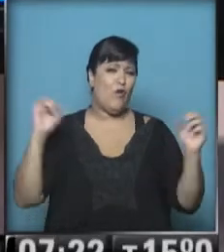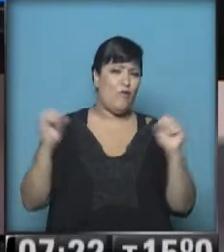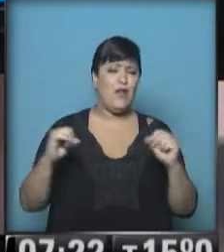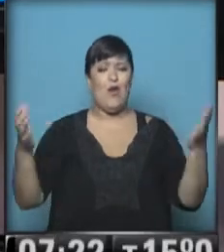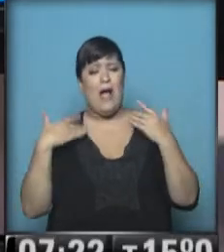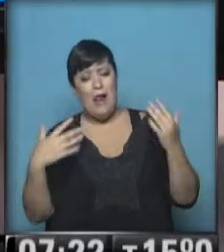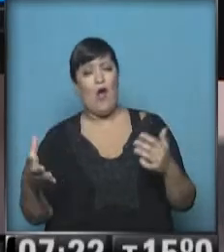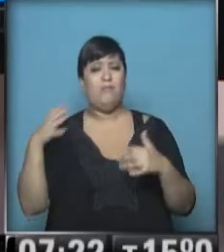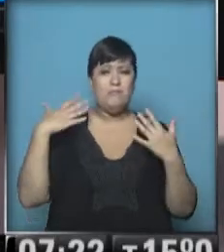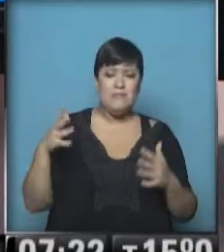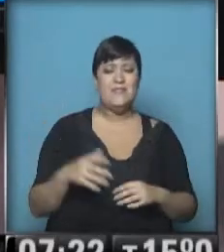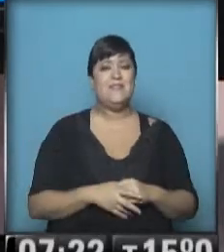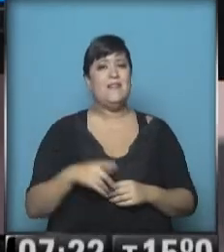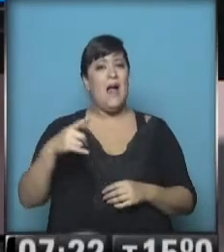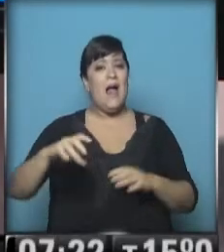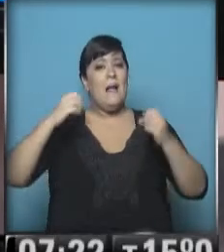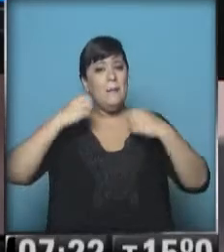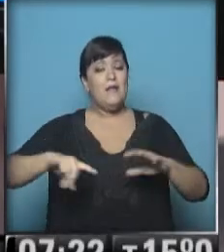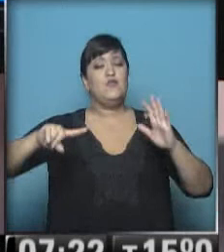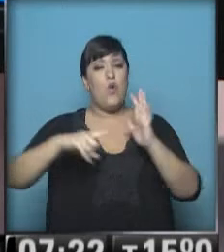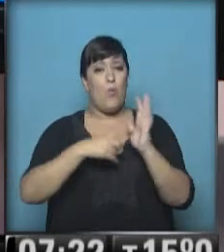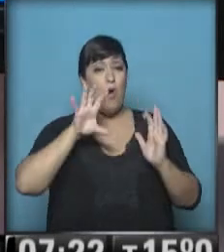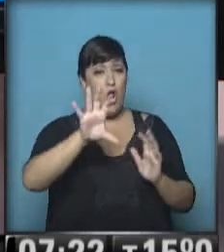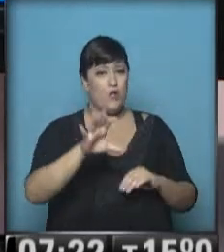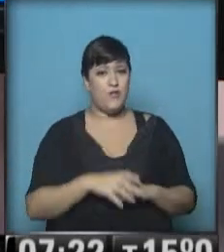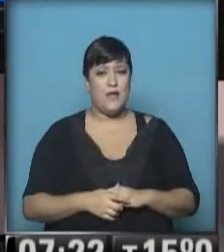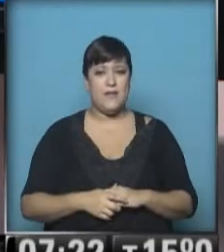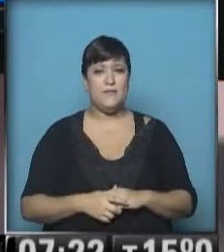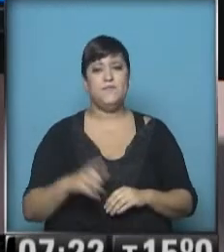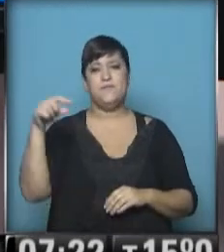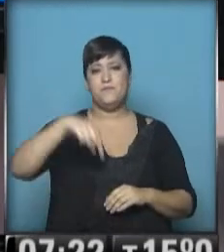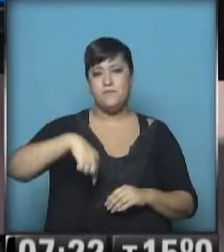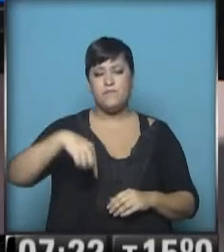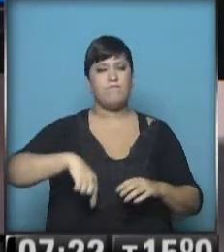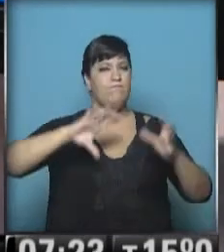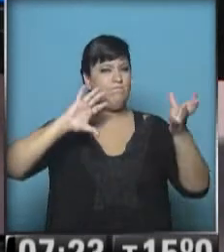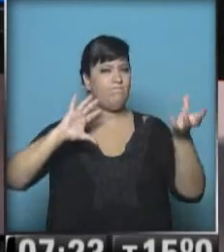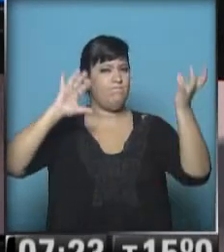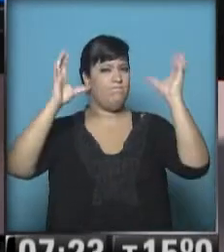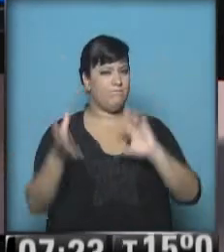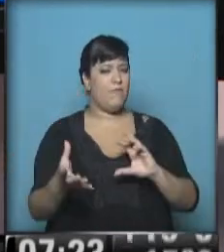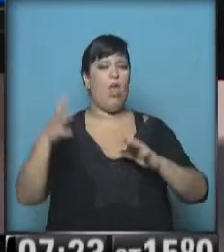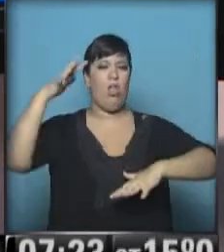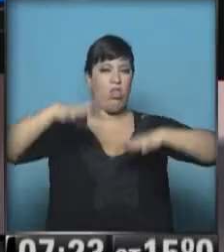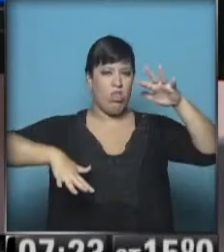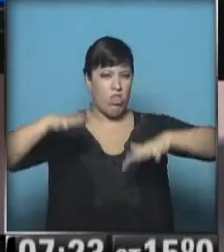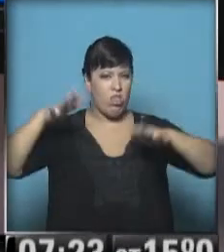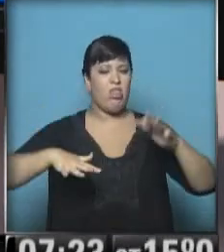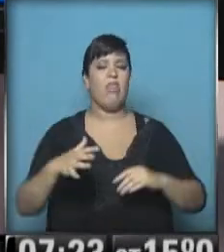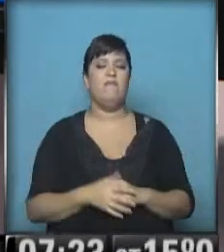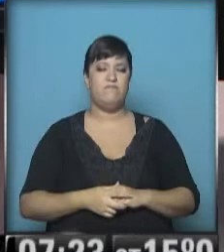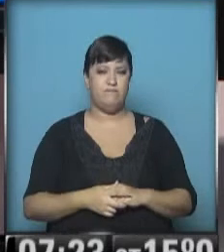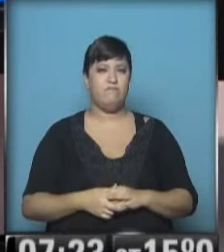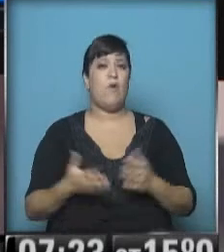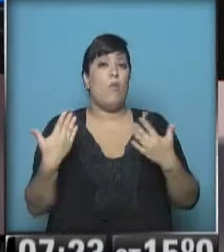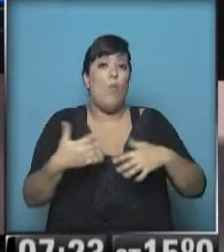entonces comienzo por la ciudad de Buenos Aires, por el Gran Buenos Aires. Hoy, nubladón, inestable, chiquitita, pero